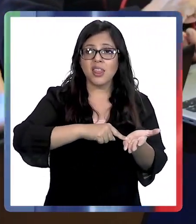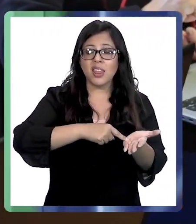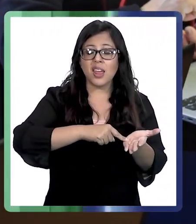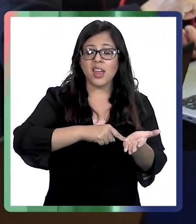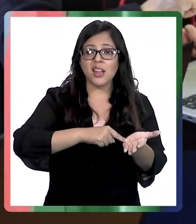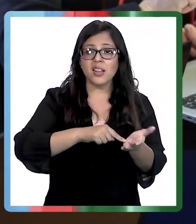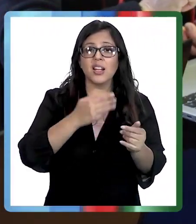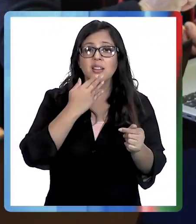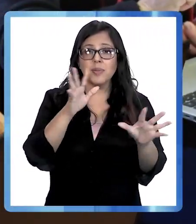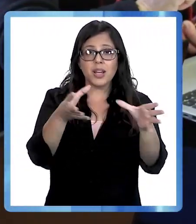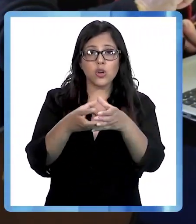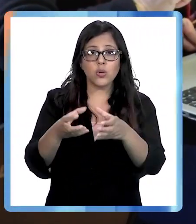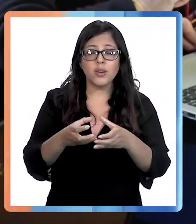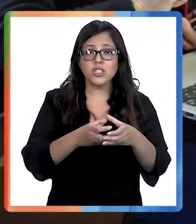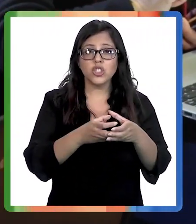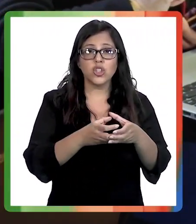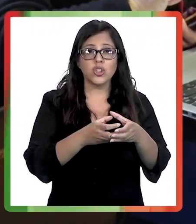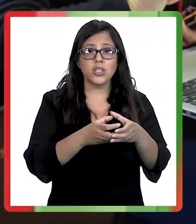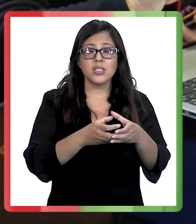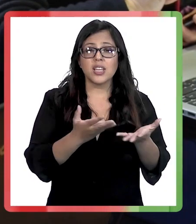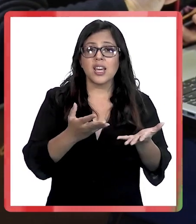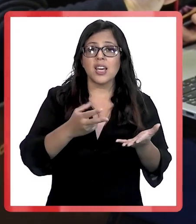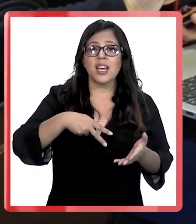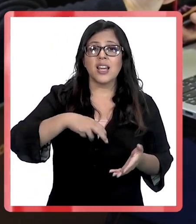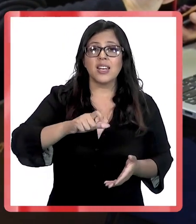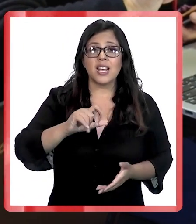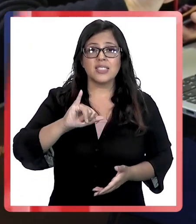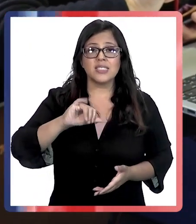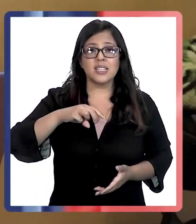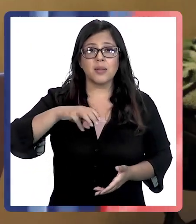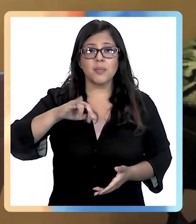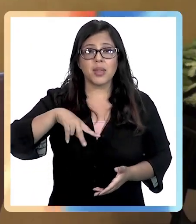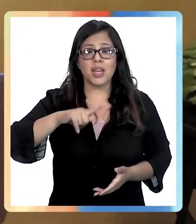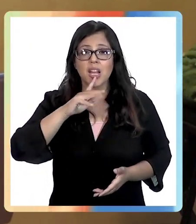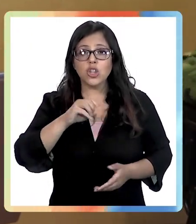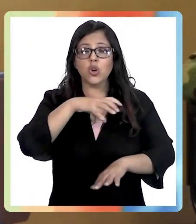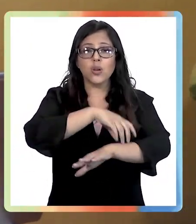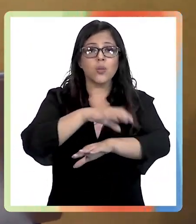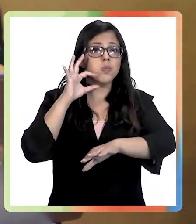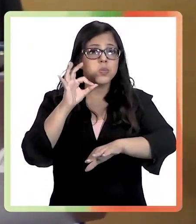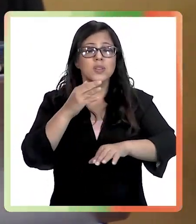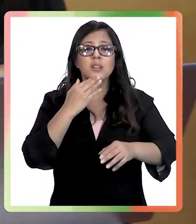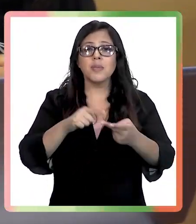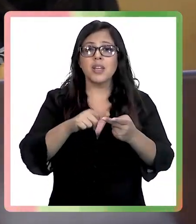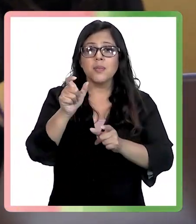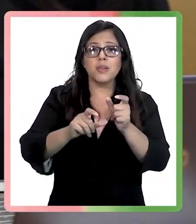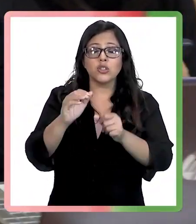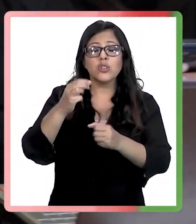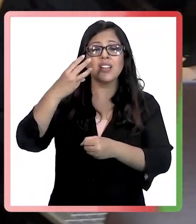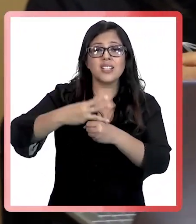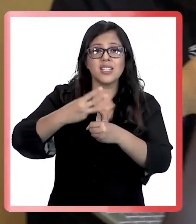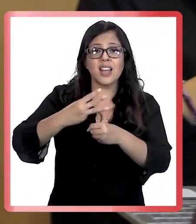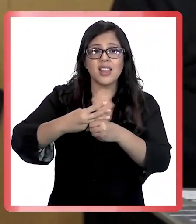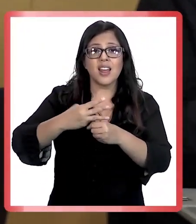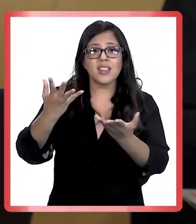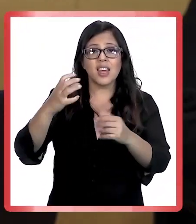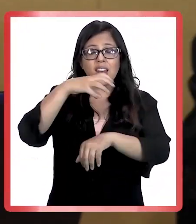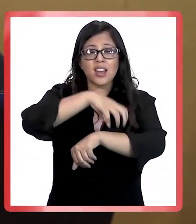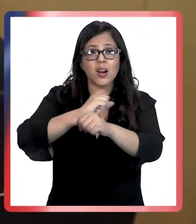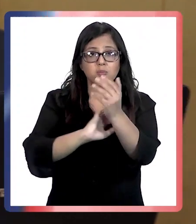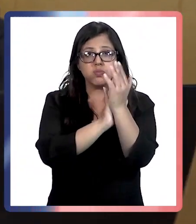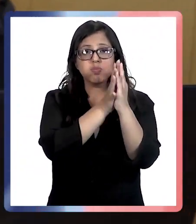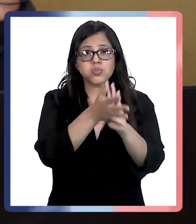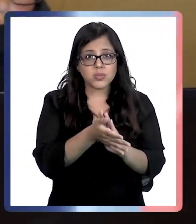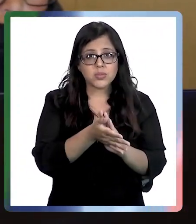ejemplo, Organizaciones Sociales de Nacimiento en el Bío Bío y Adultos Mayores de Villa Mininco, en la Araucanía, ya